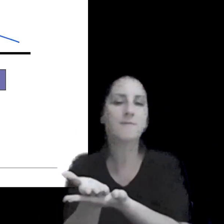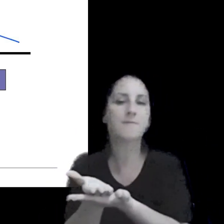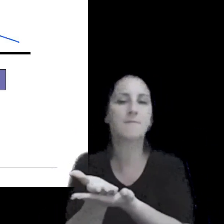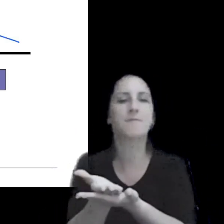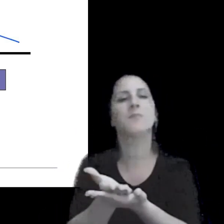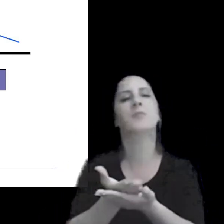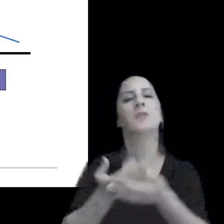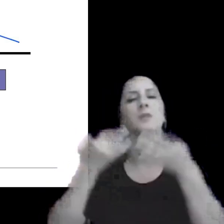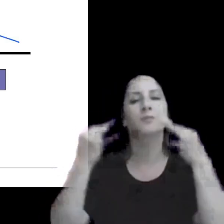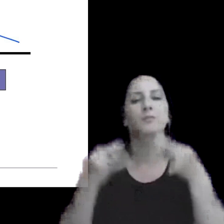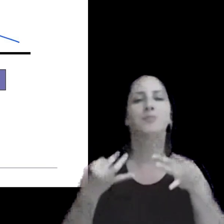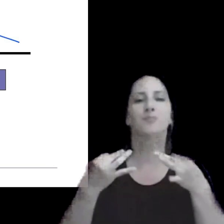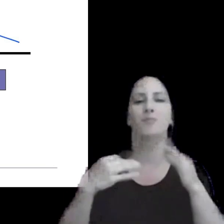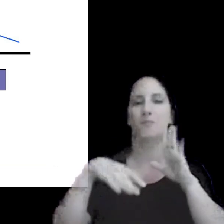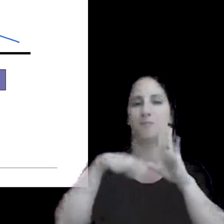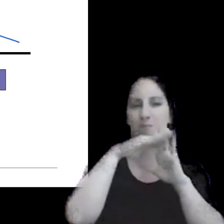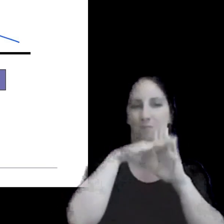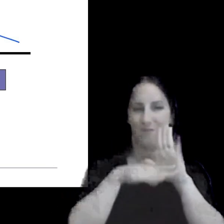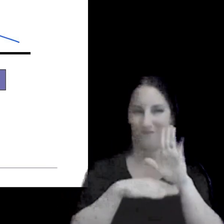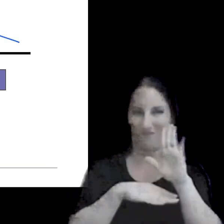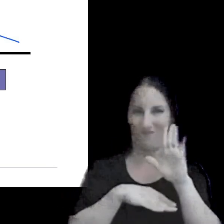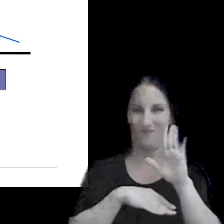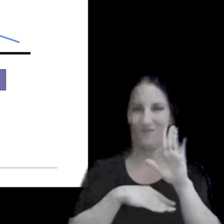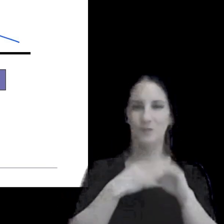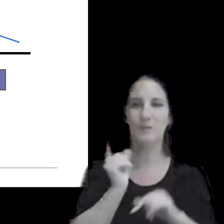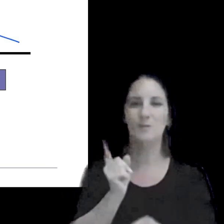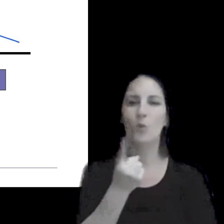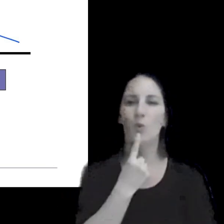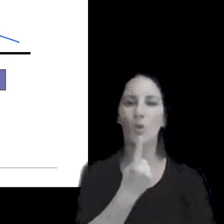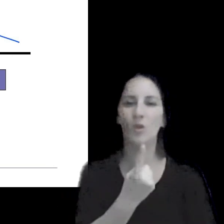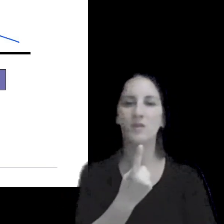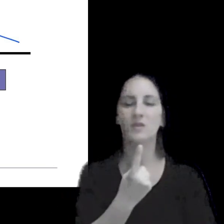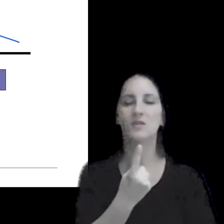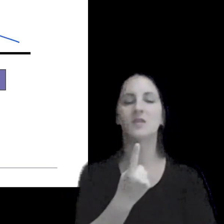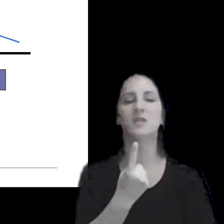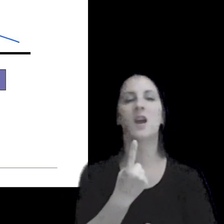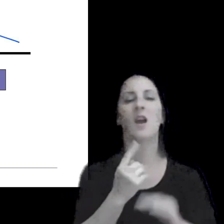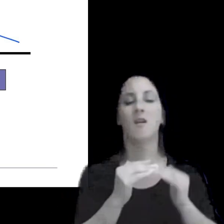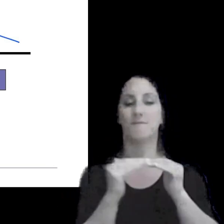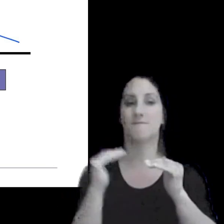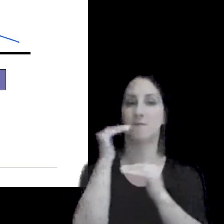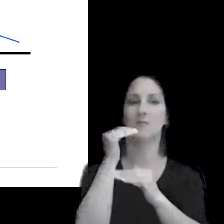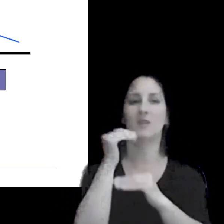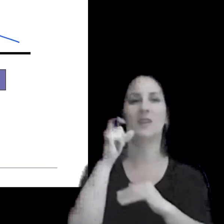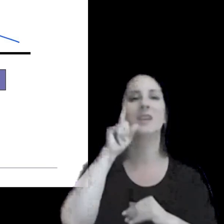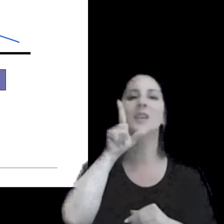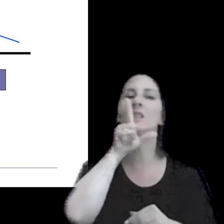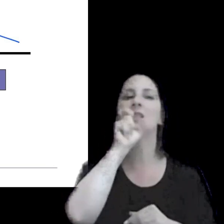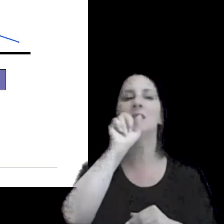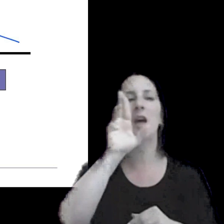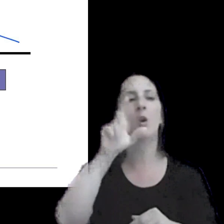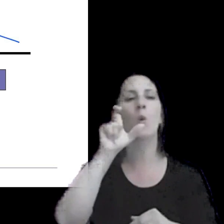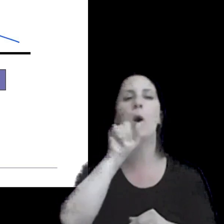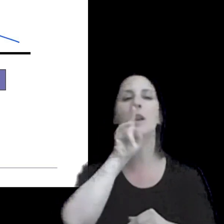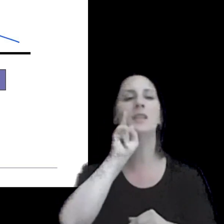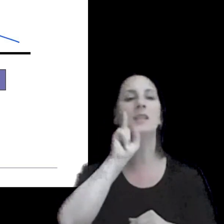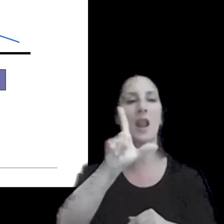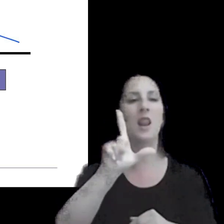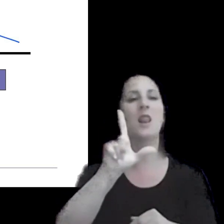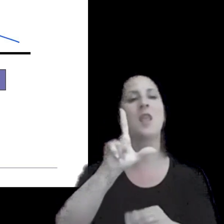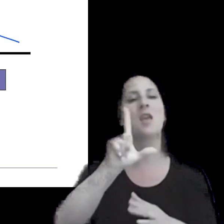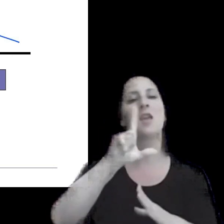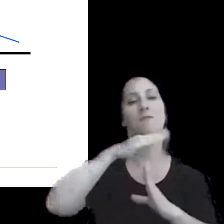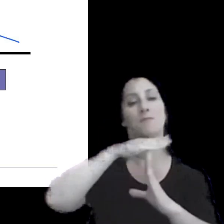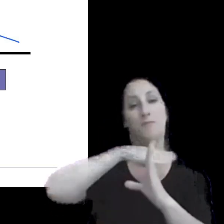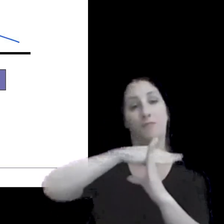determinación de una medida estadística establecida por el rango intercuartil y la mediana que es